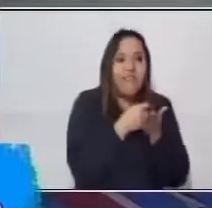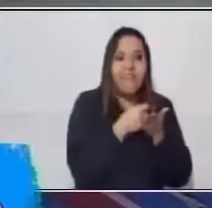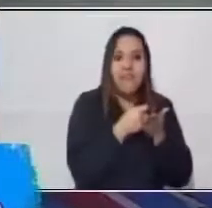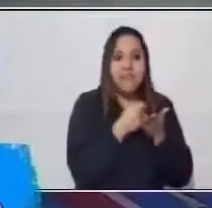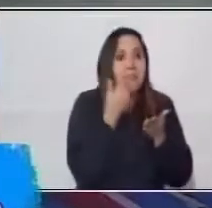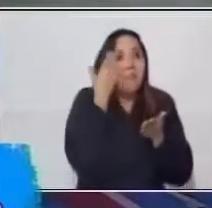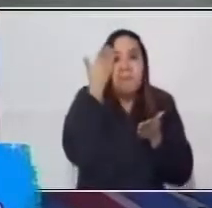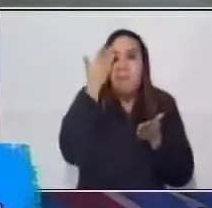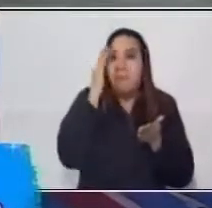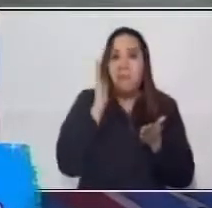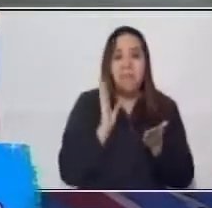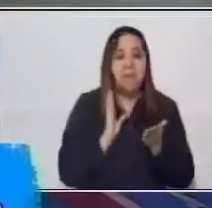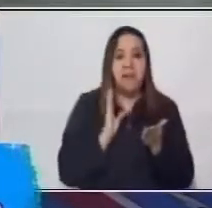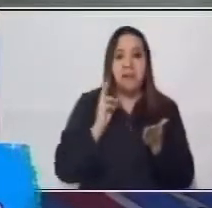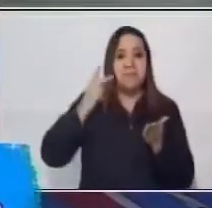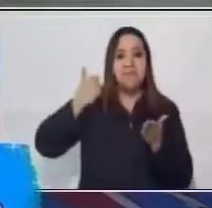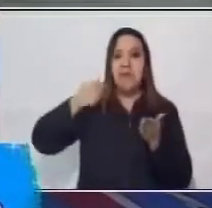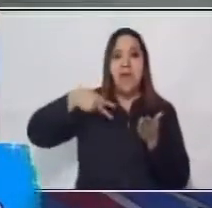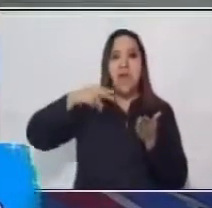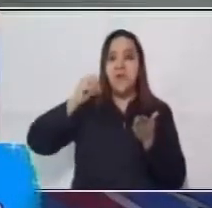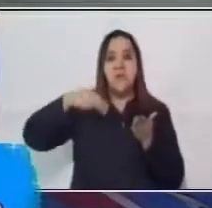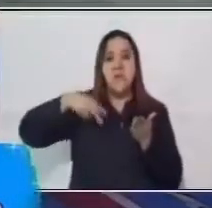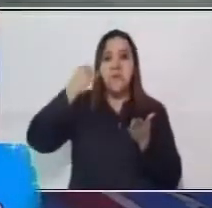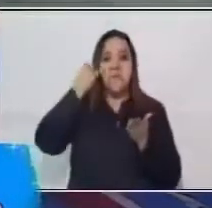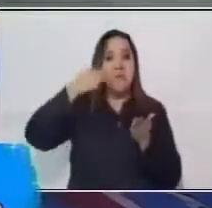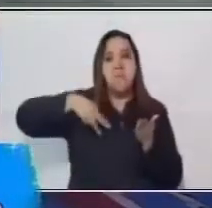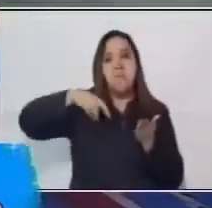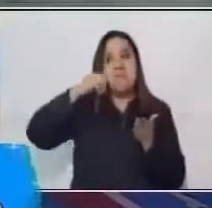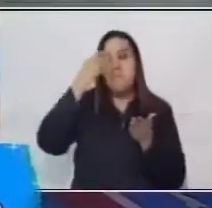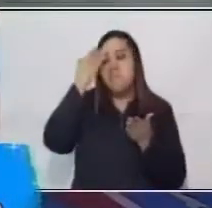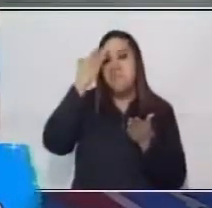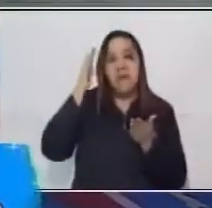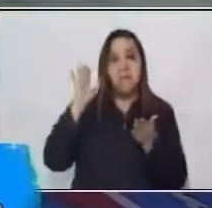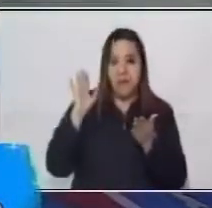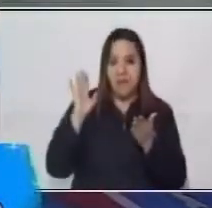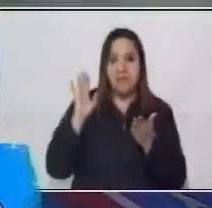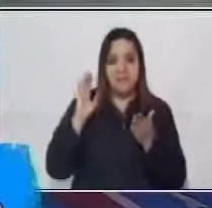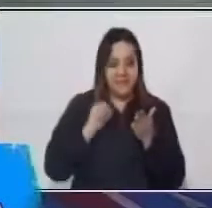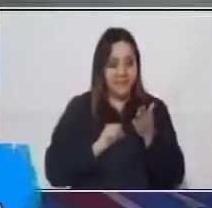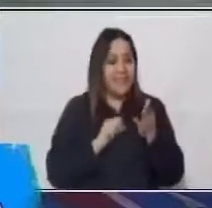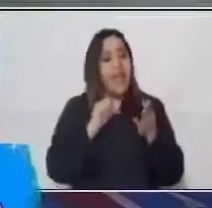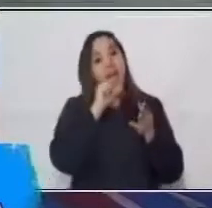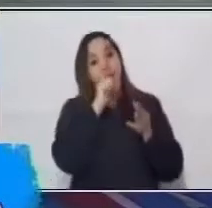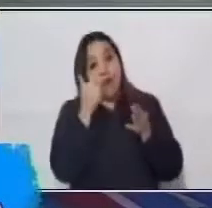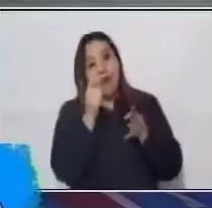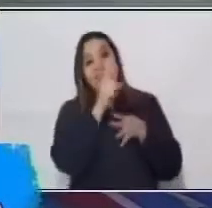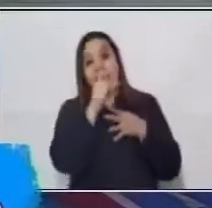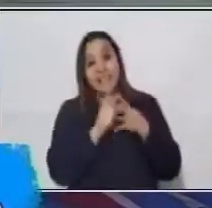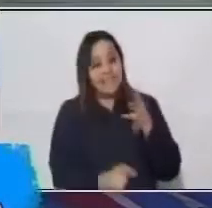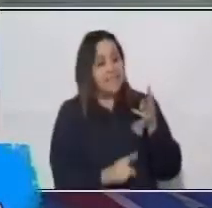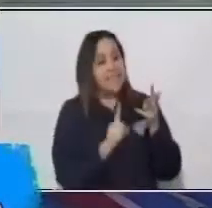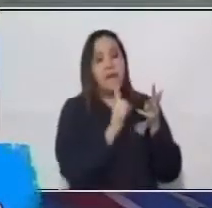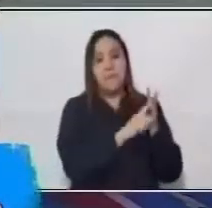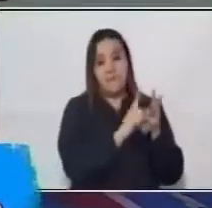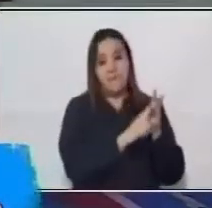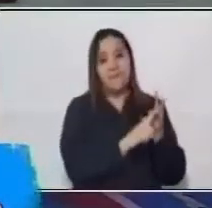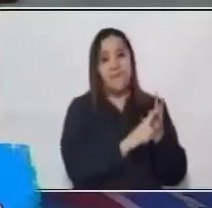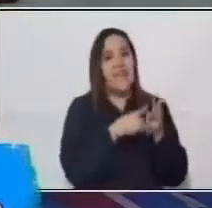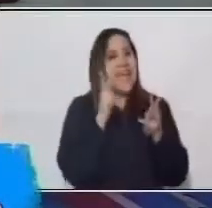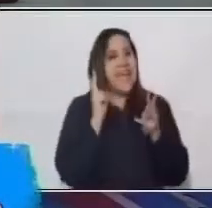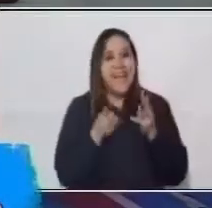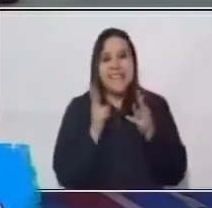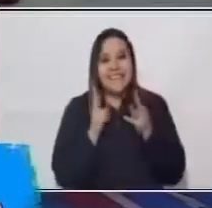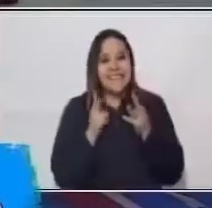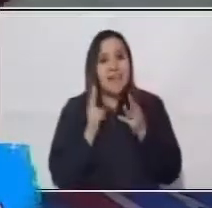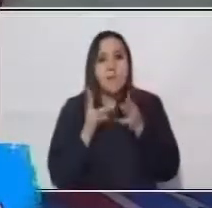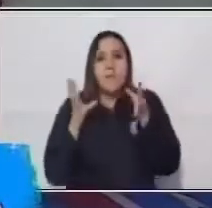autores de esta época, ¿verdad? Otra parte importante es que ellos siempre ligaban todos los temas